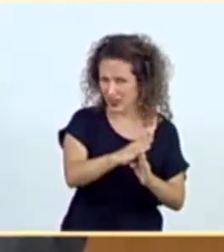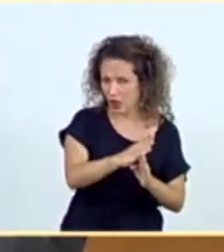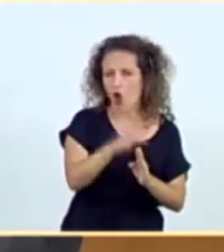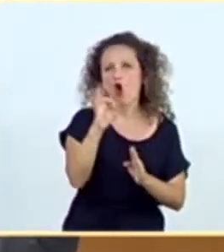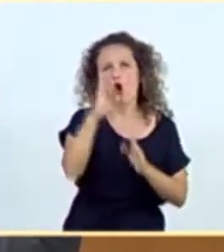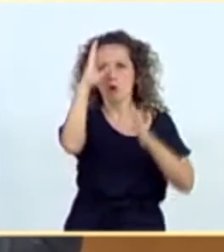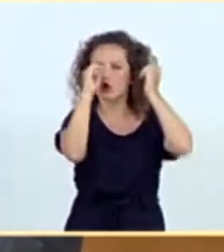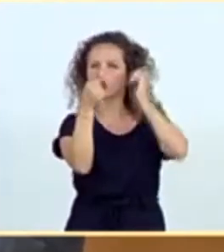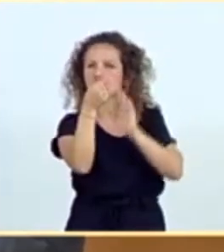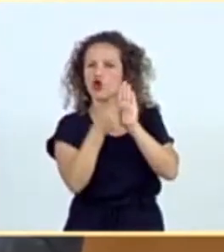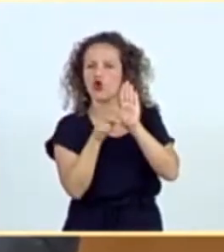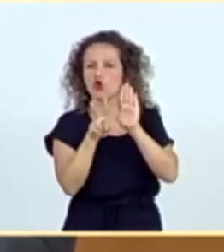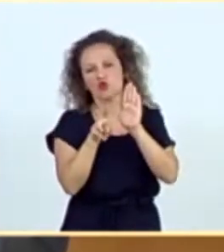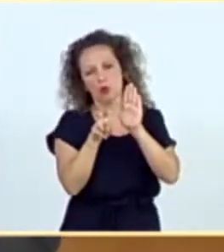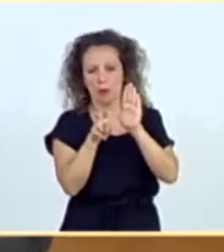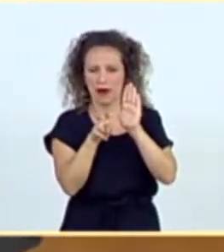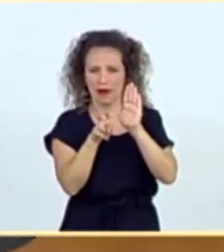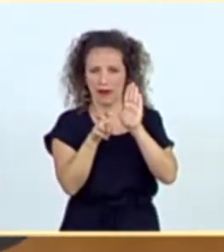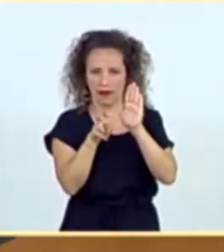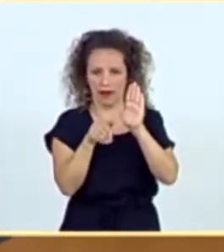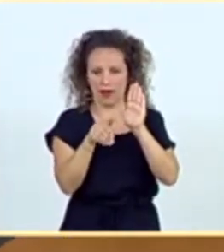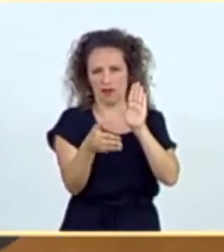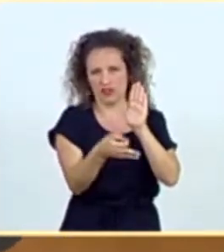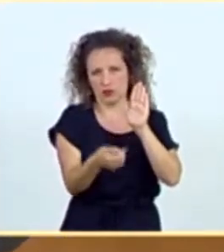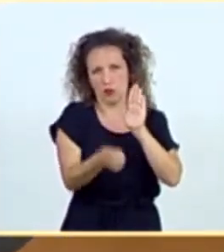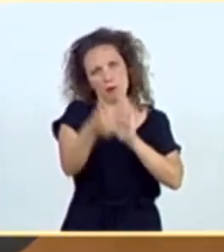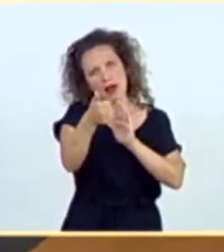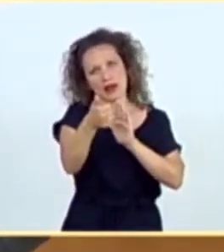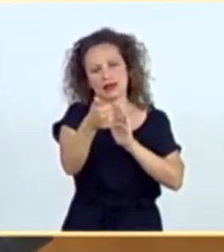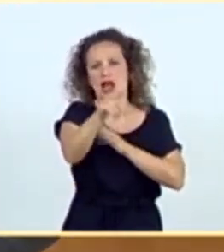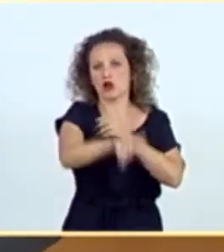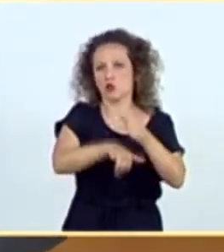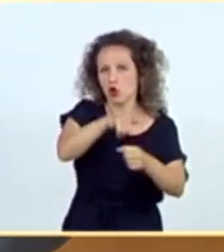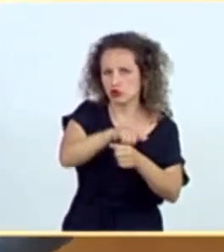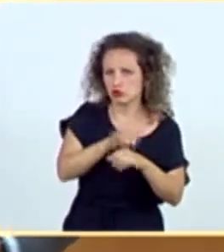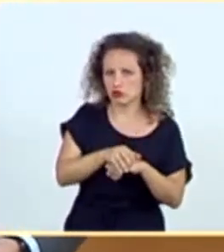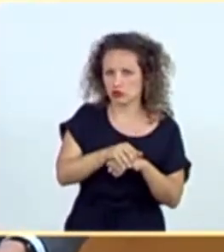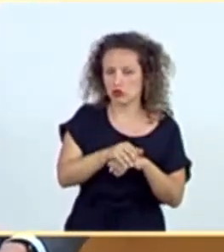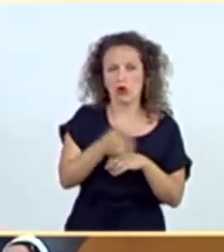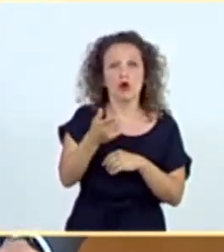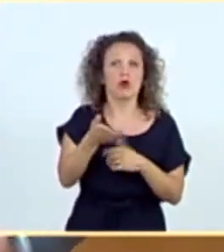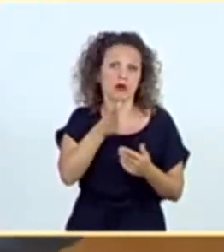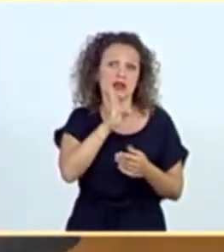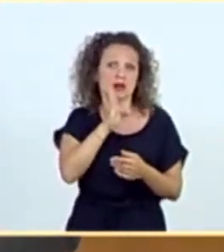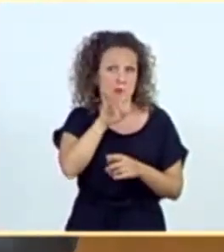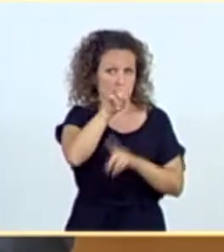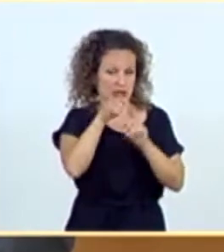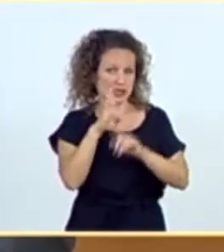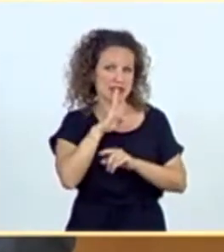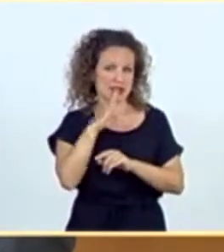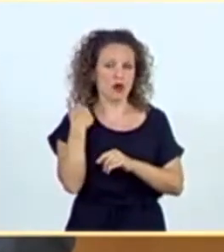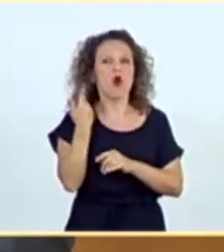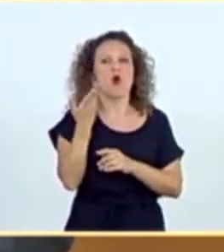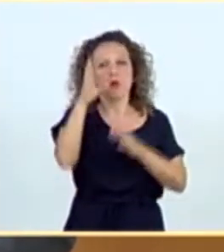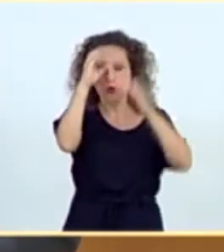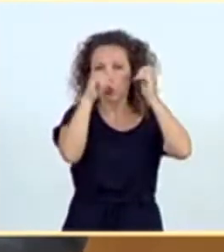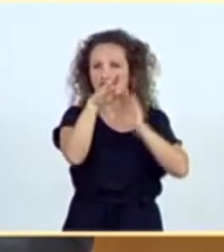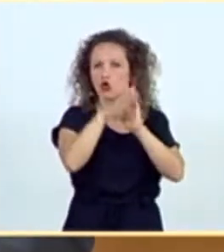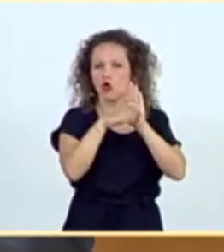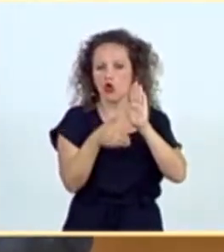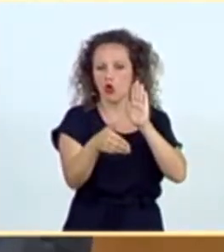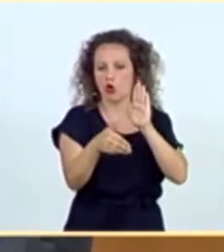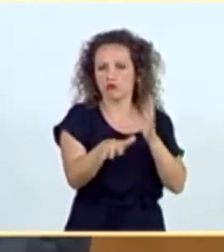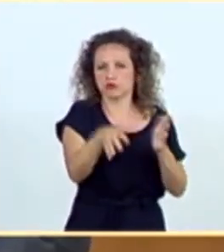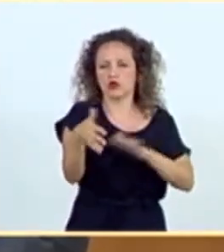antes de haber escuchado en la pregunta, más efectivos en los aeropuertos? ¿Cuándo se van a llevar a cabo estos protocolos? Y una última